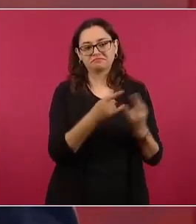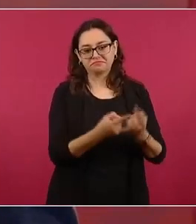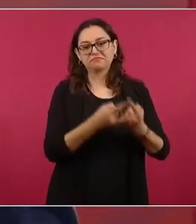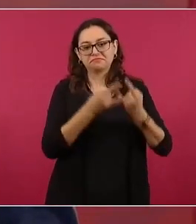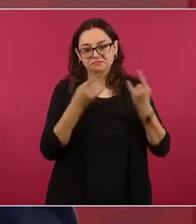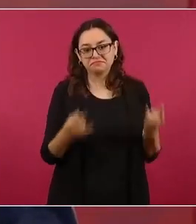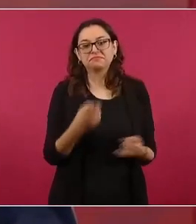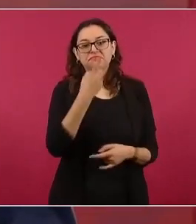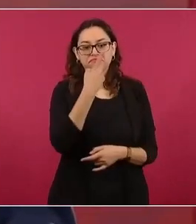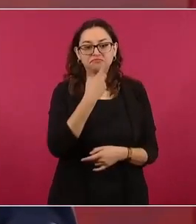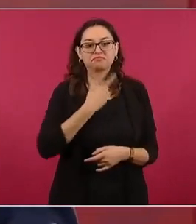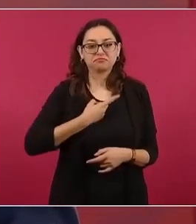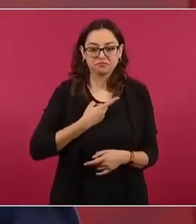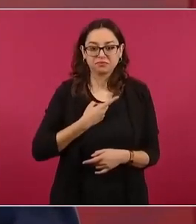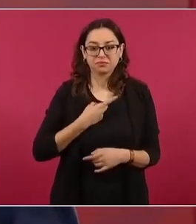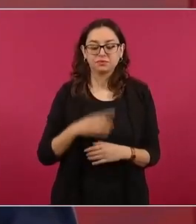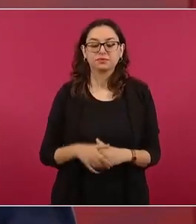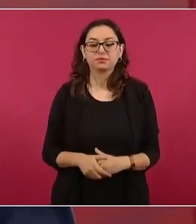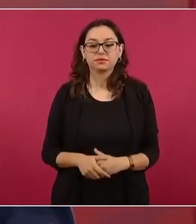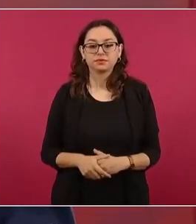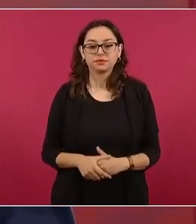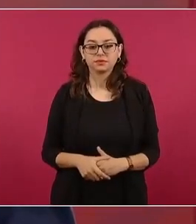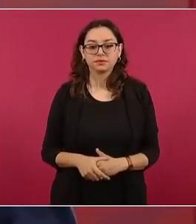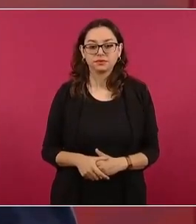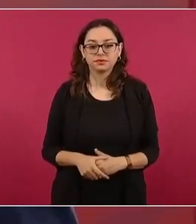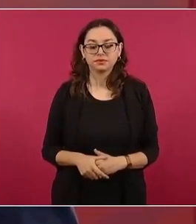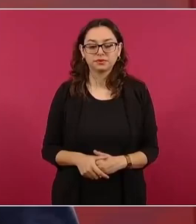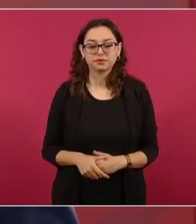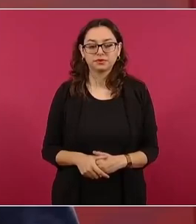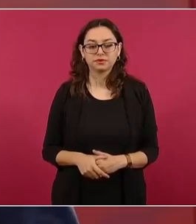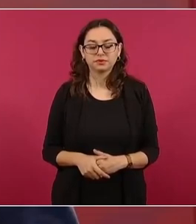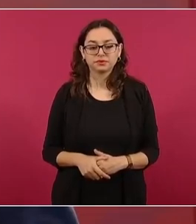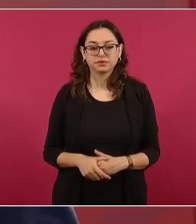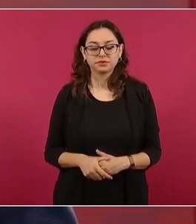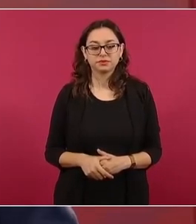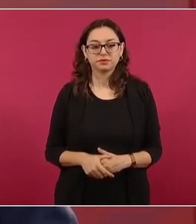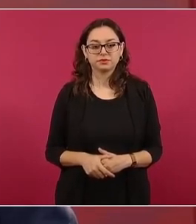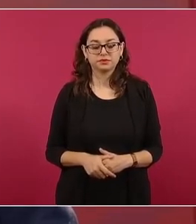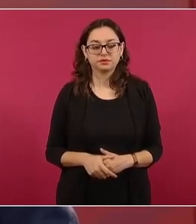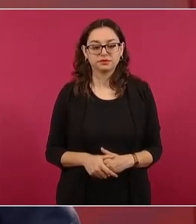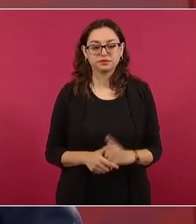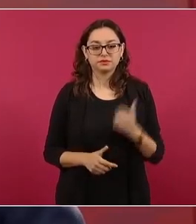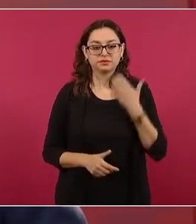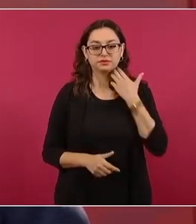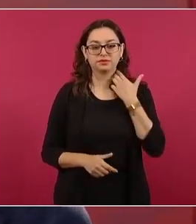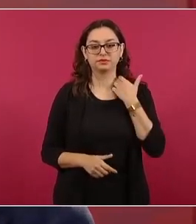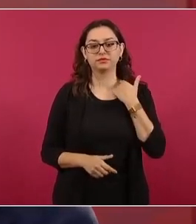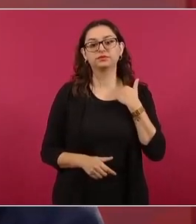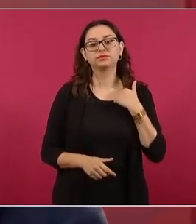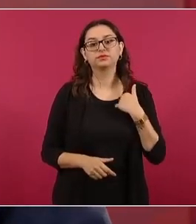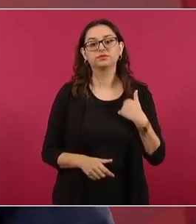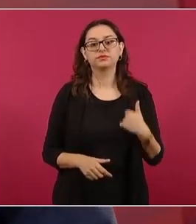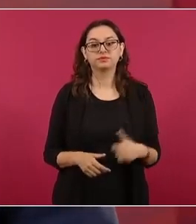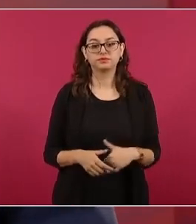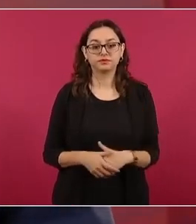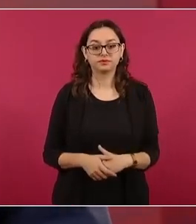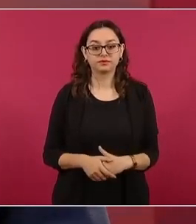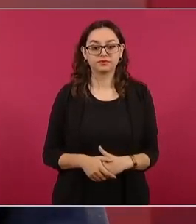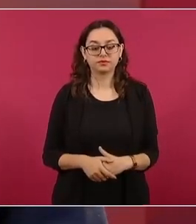fue antes ya cuando él llega de gobernador está ya López Portillo